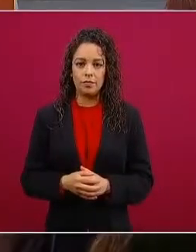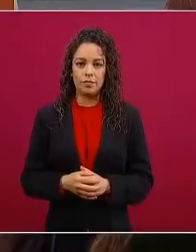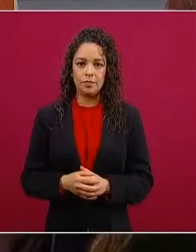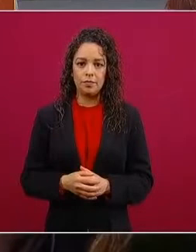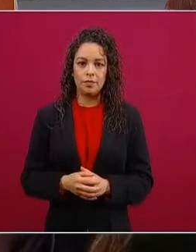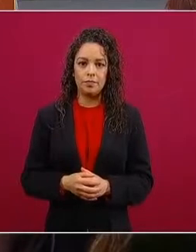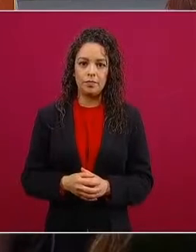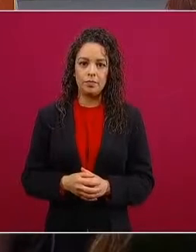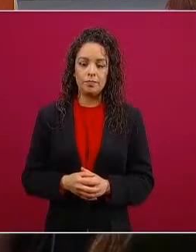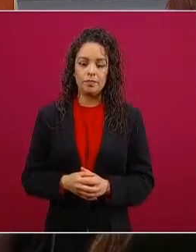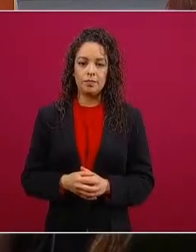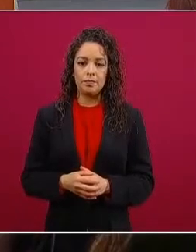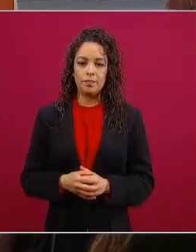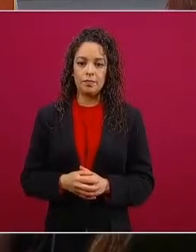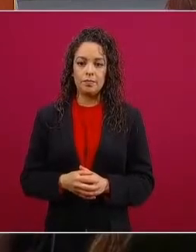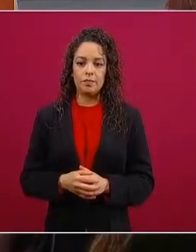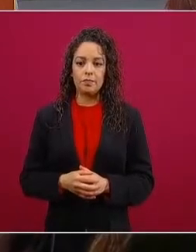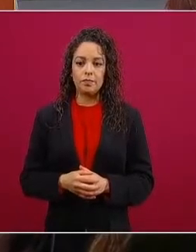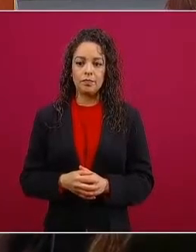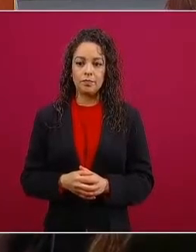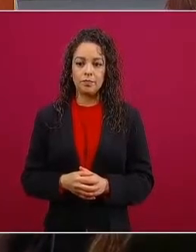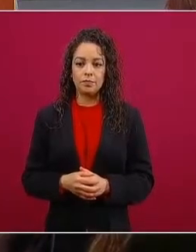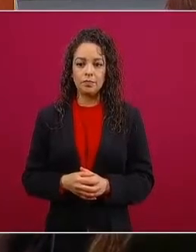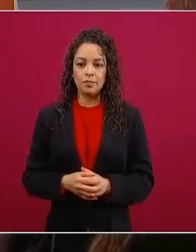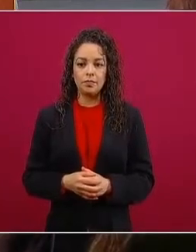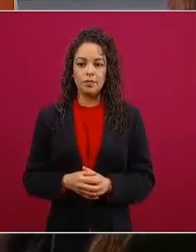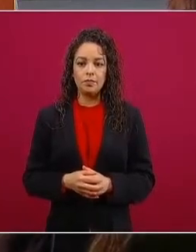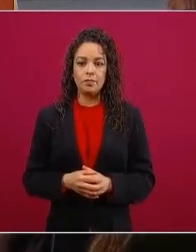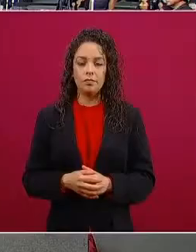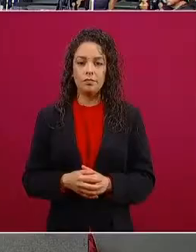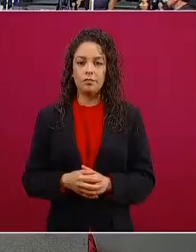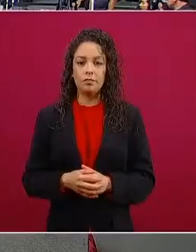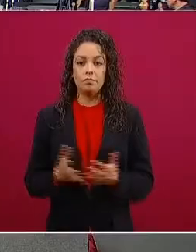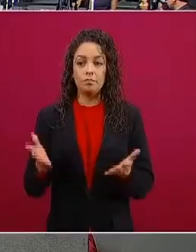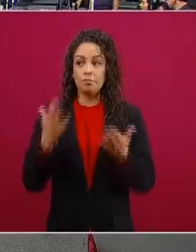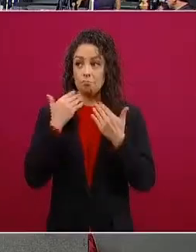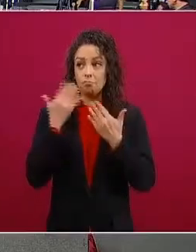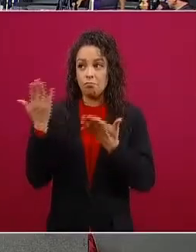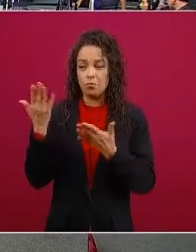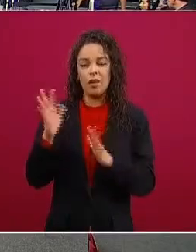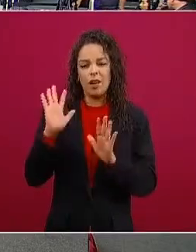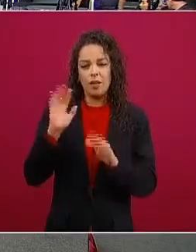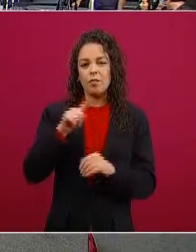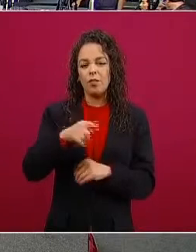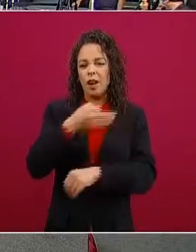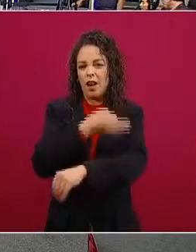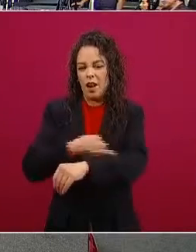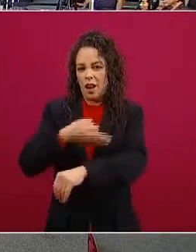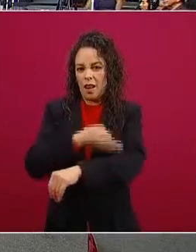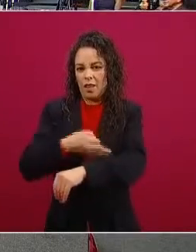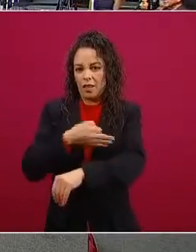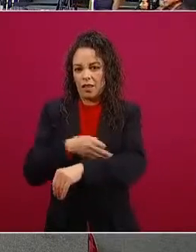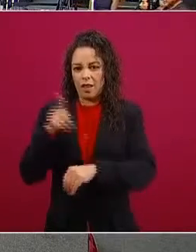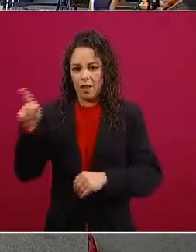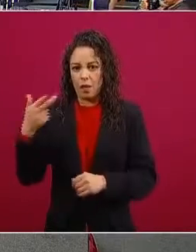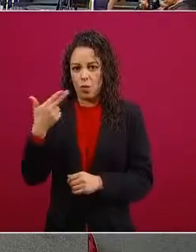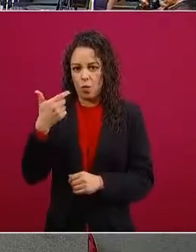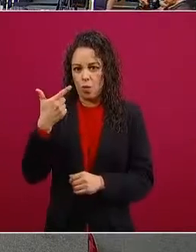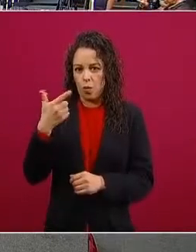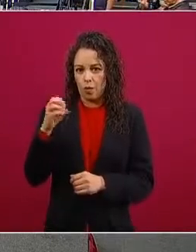a lo mejor está si no se la dejamos a Hugo por la tarde-noche ya la tienes